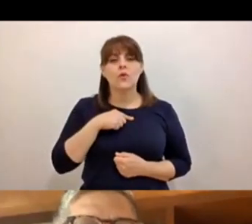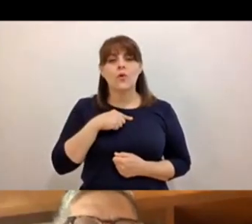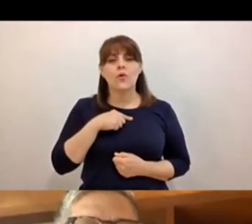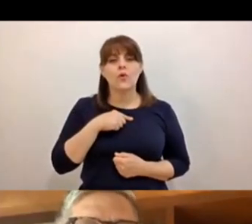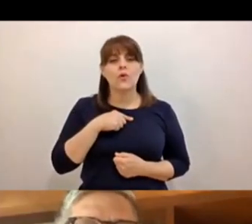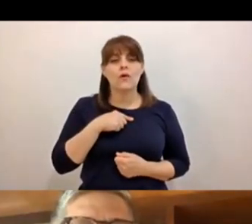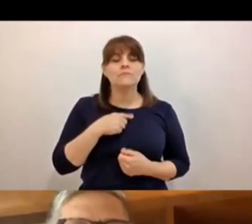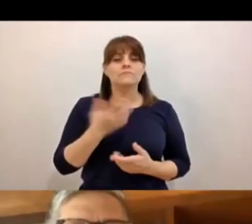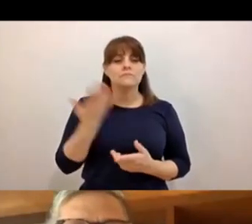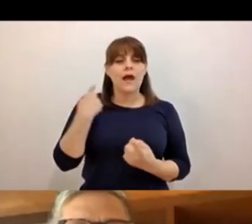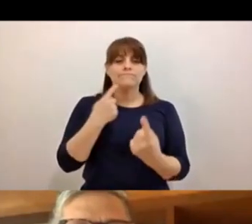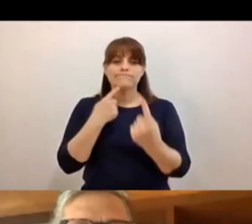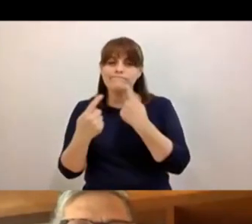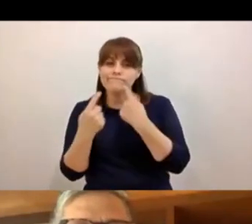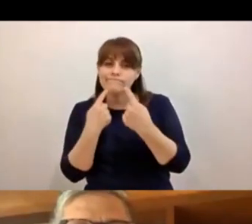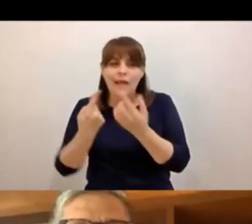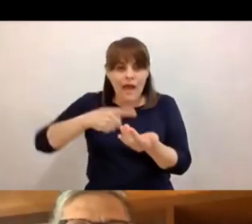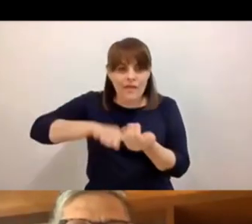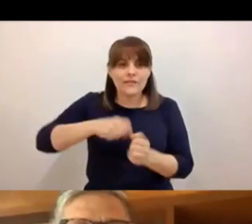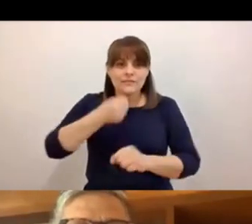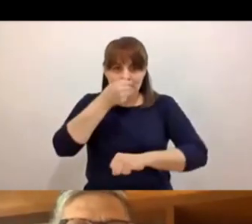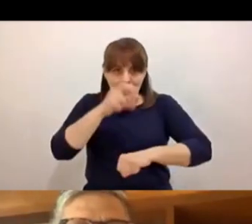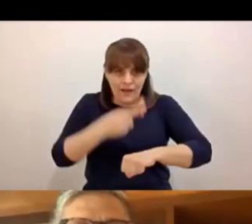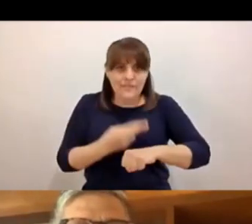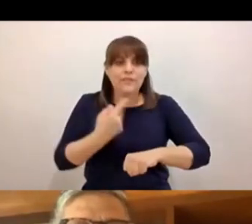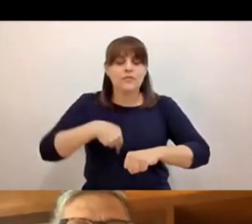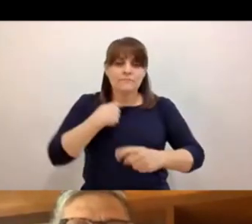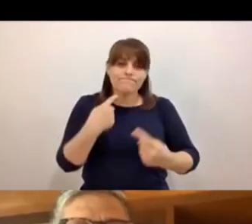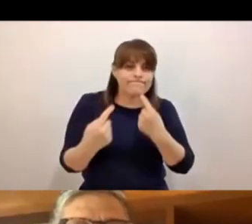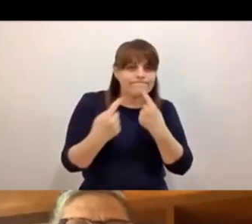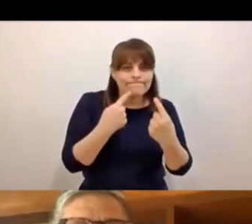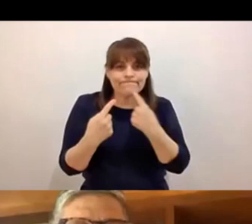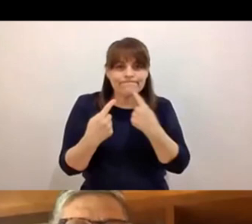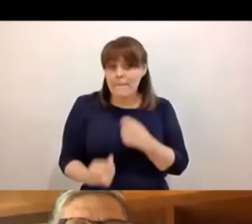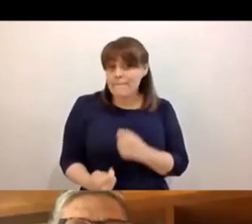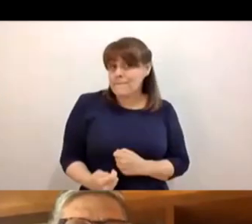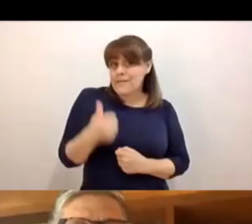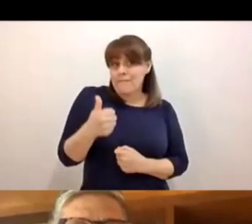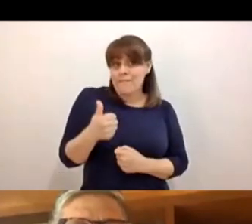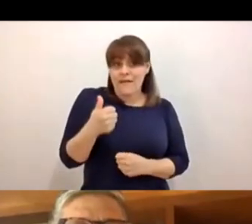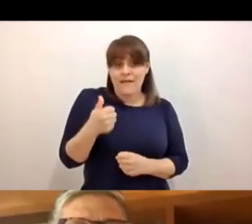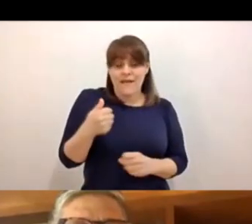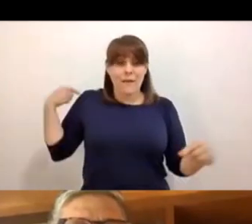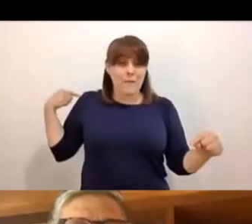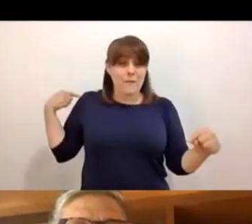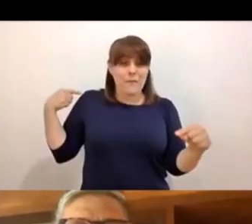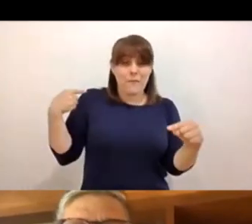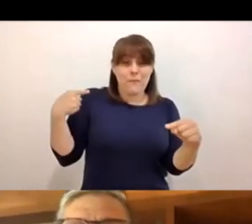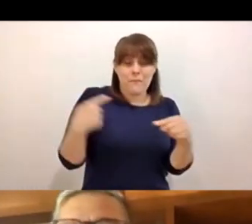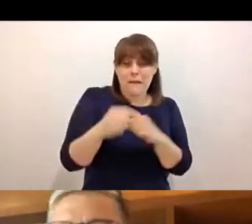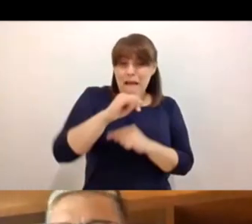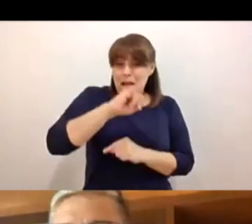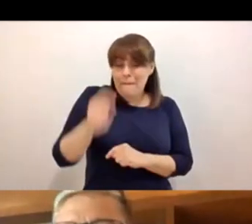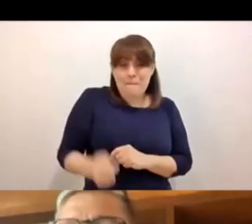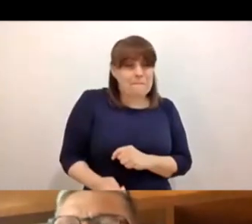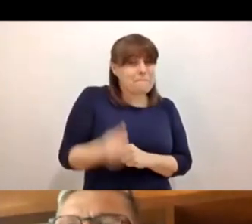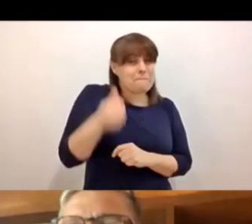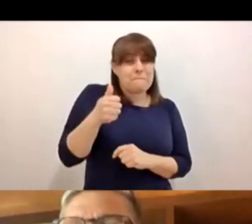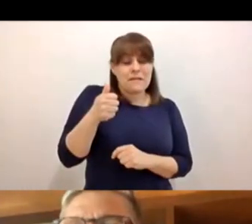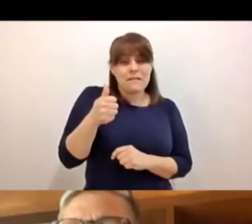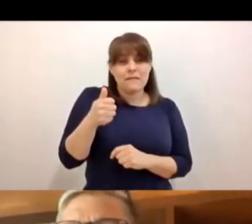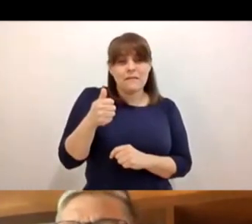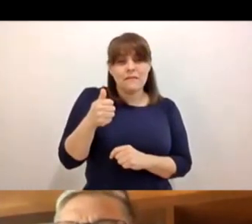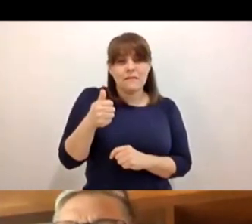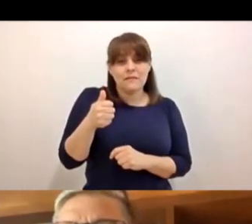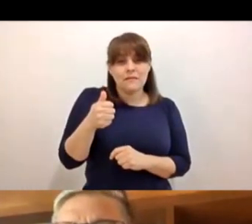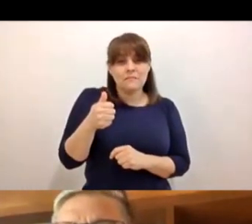oficina. Y es que, por primera vez en la historia de México, ni siquiera en la